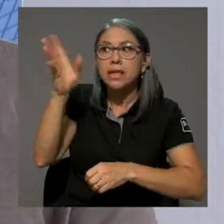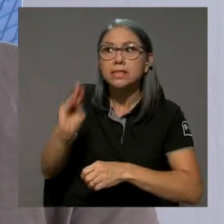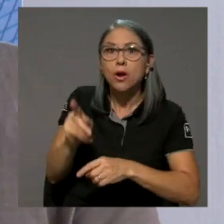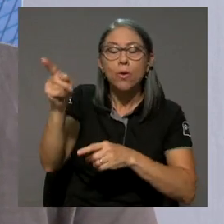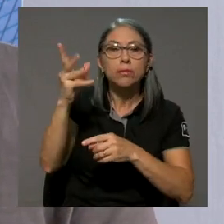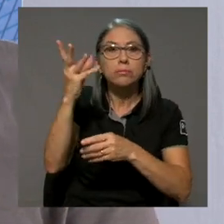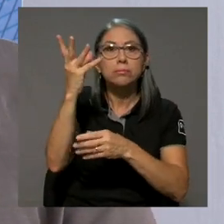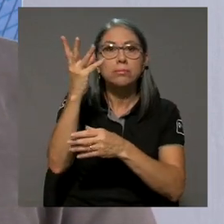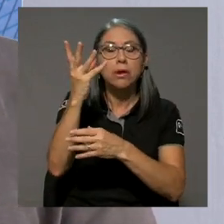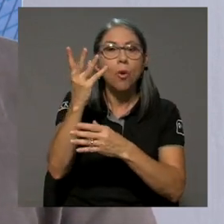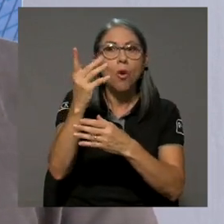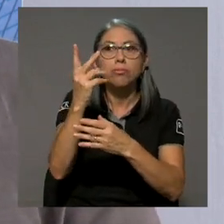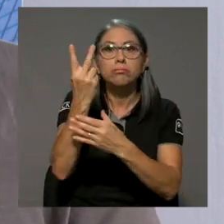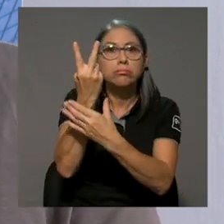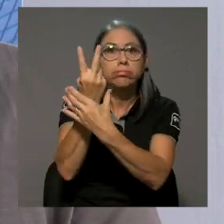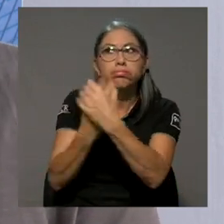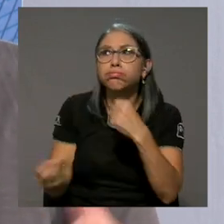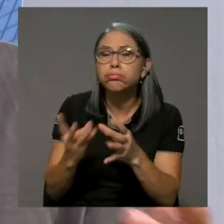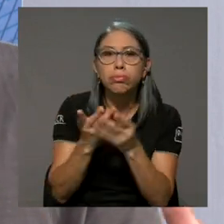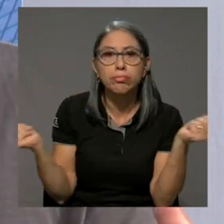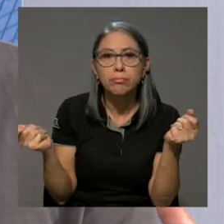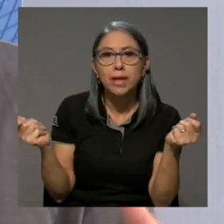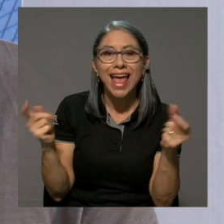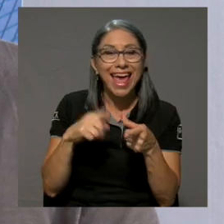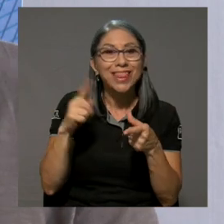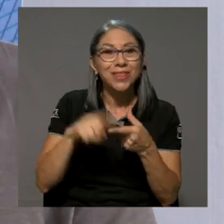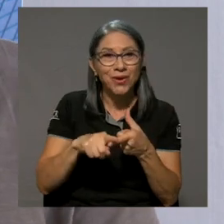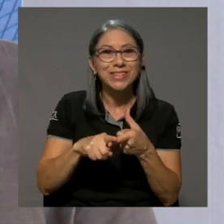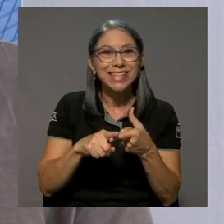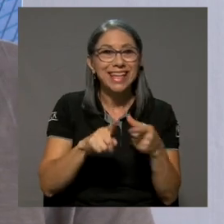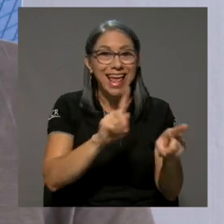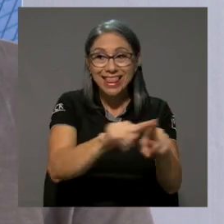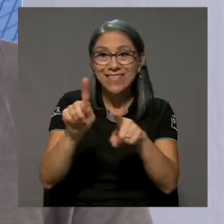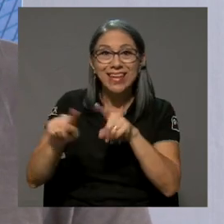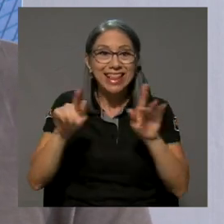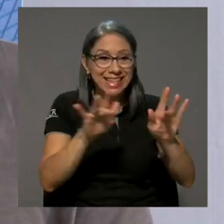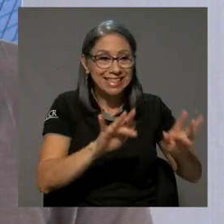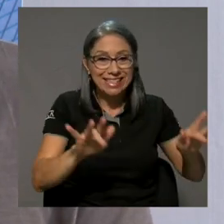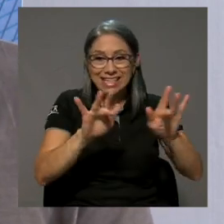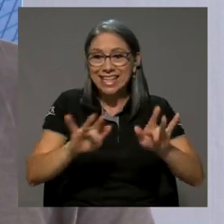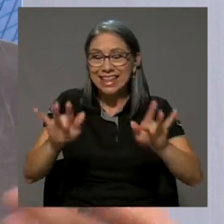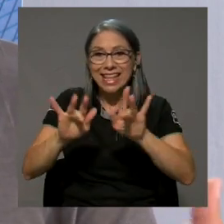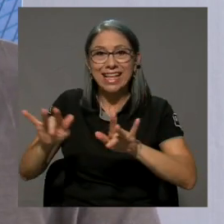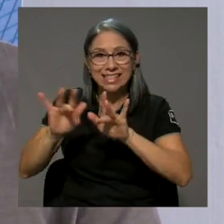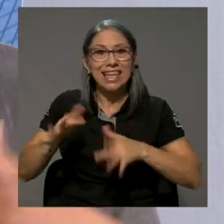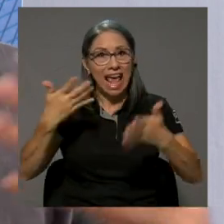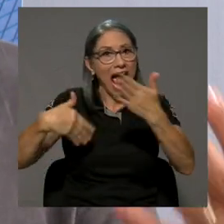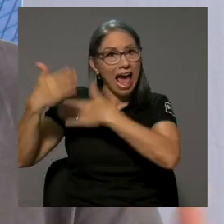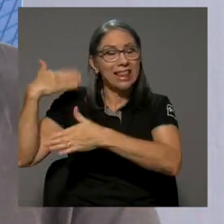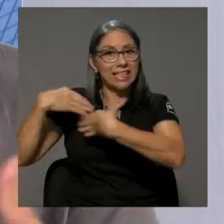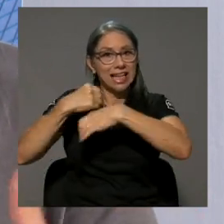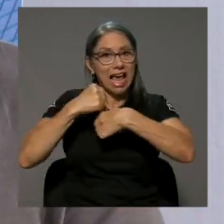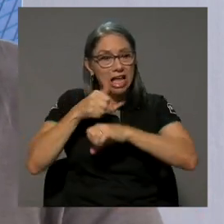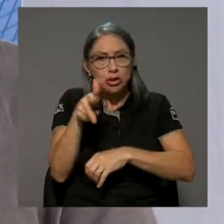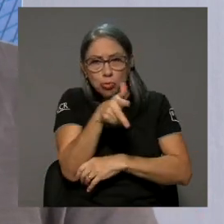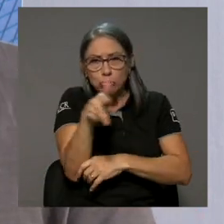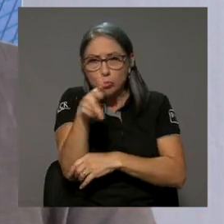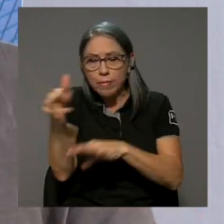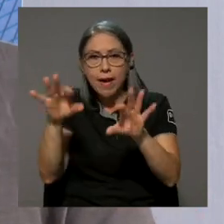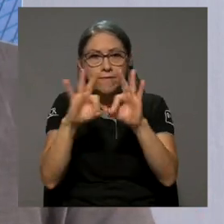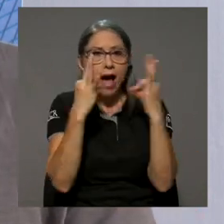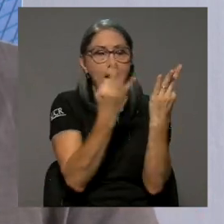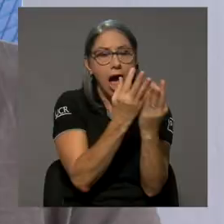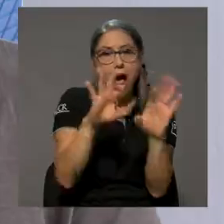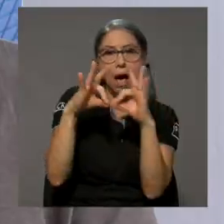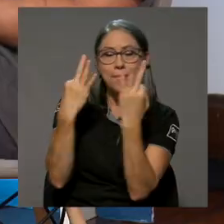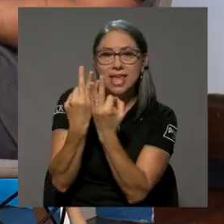Entonces, entre las cintas que quedan en la casa de grabaciones previas que han hecho la